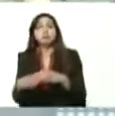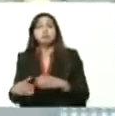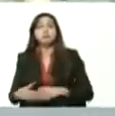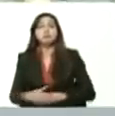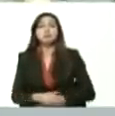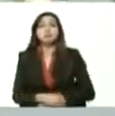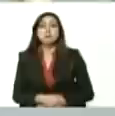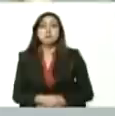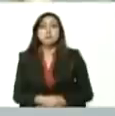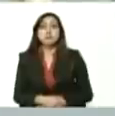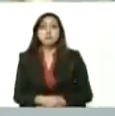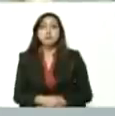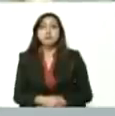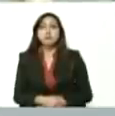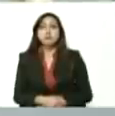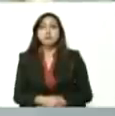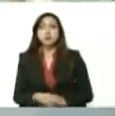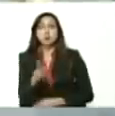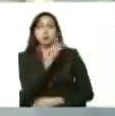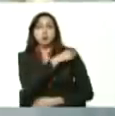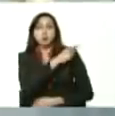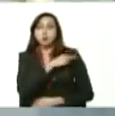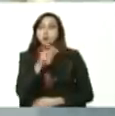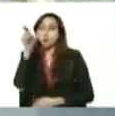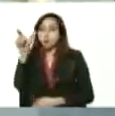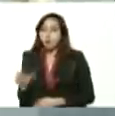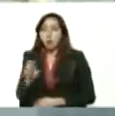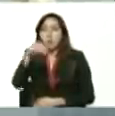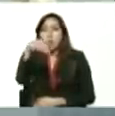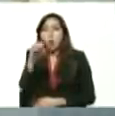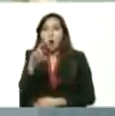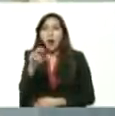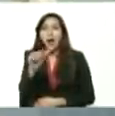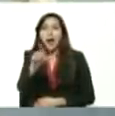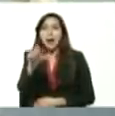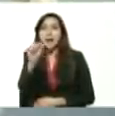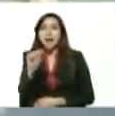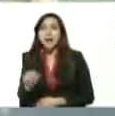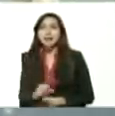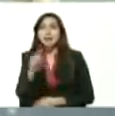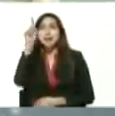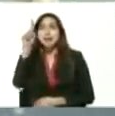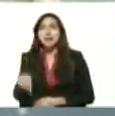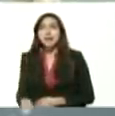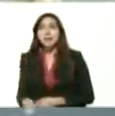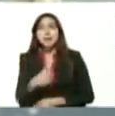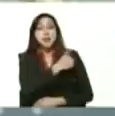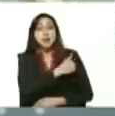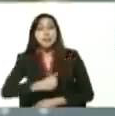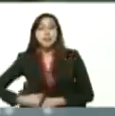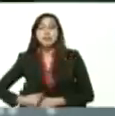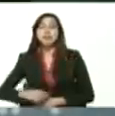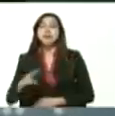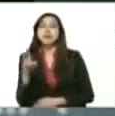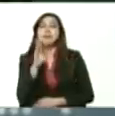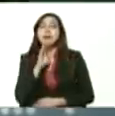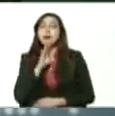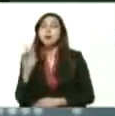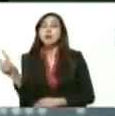el teniente coronel Morales, el presidente del Banco de Venezuela,